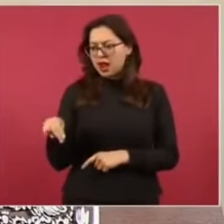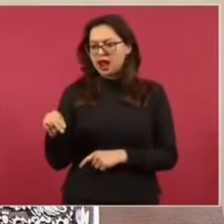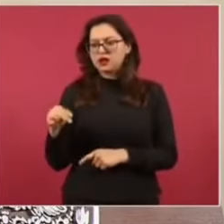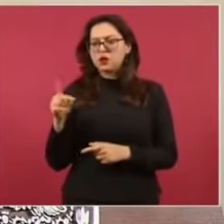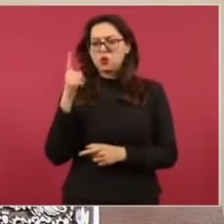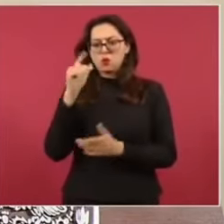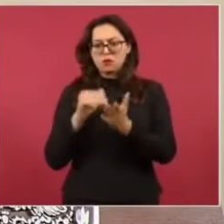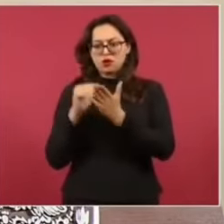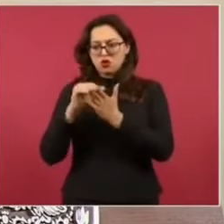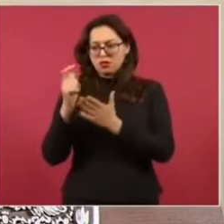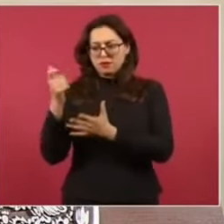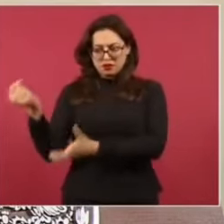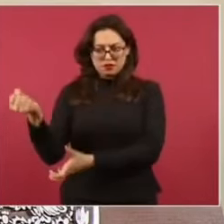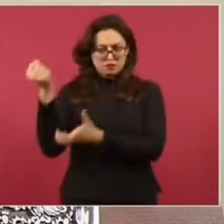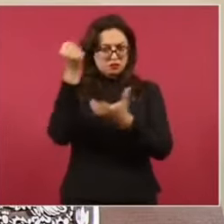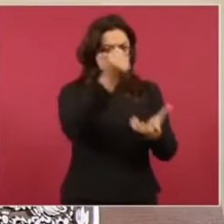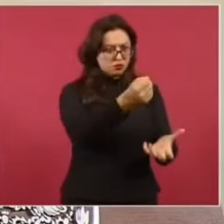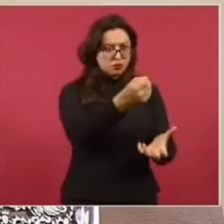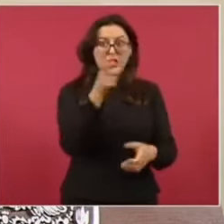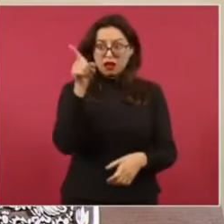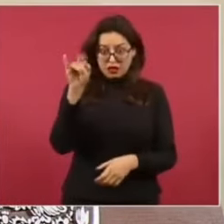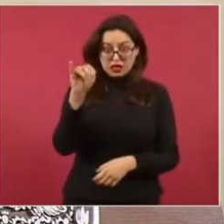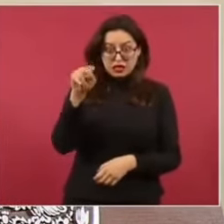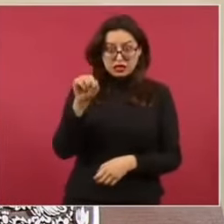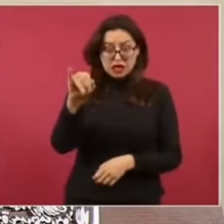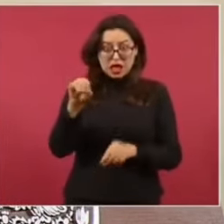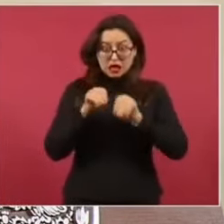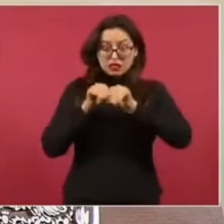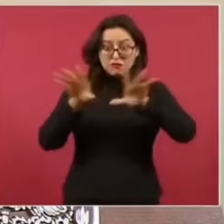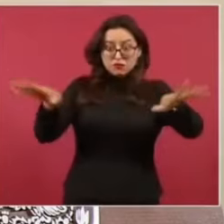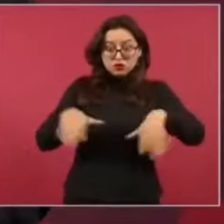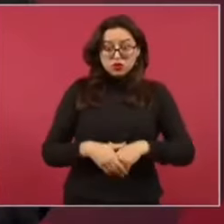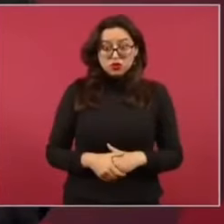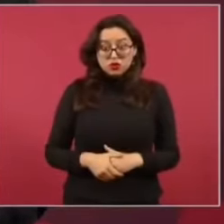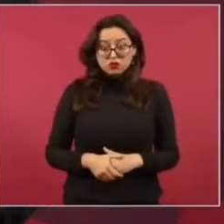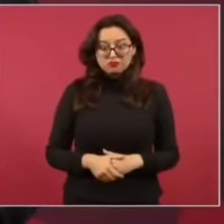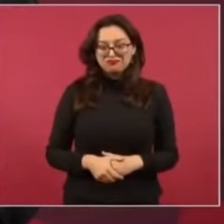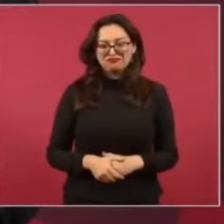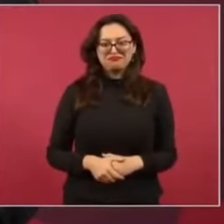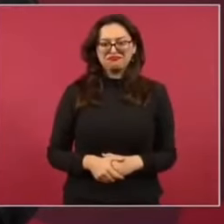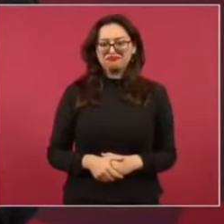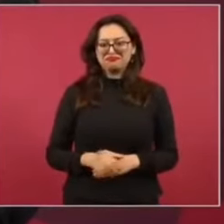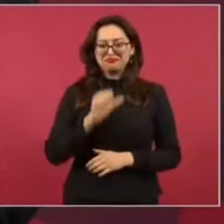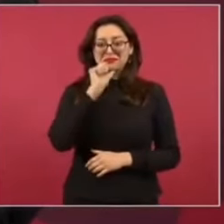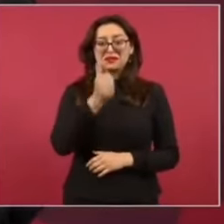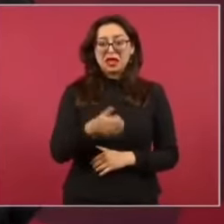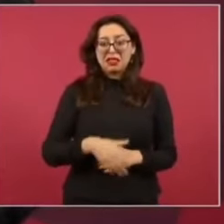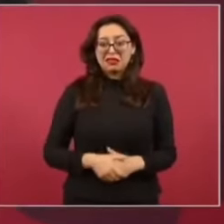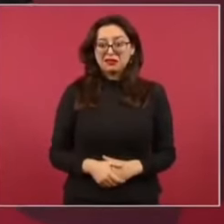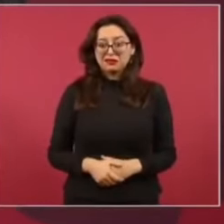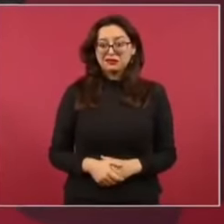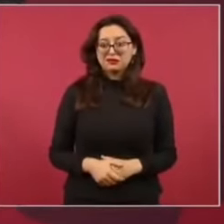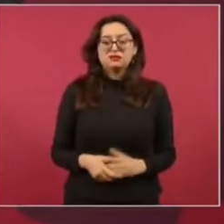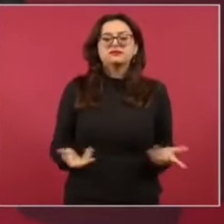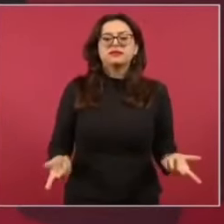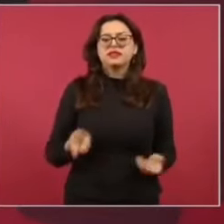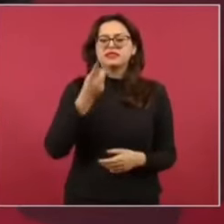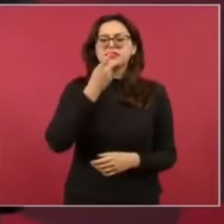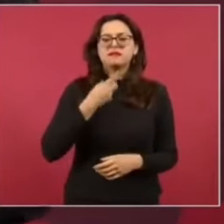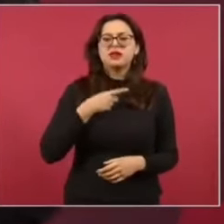¿Fueron ellos? ¿Qué cosa es lo que han hecho? A ver, díganme de alguna cosa, que se acuerden.